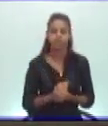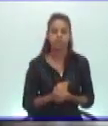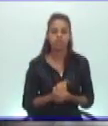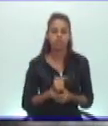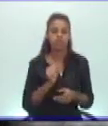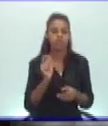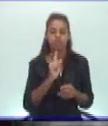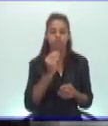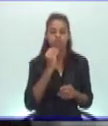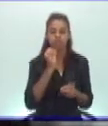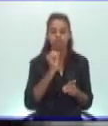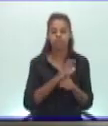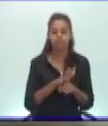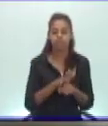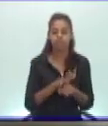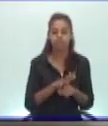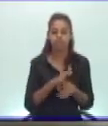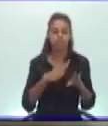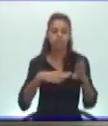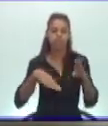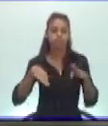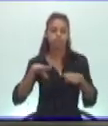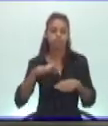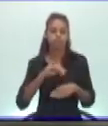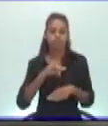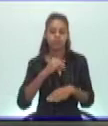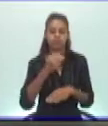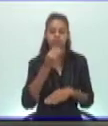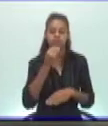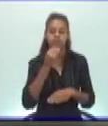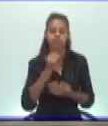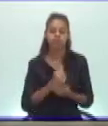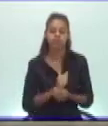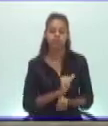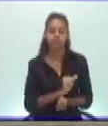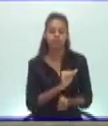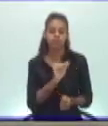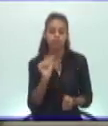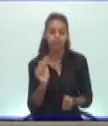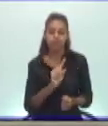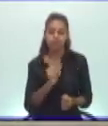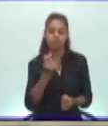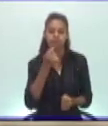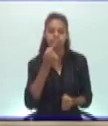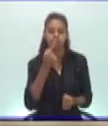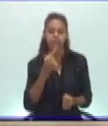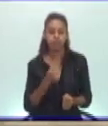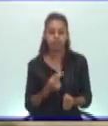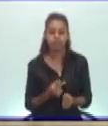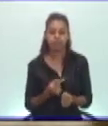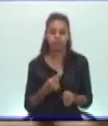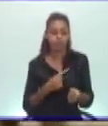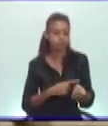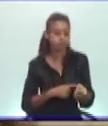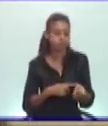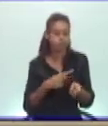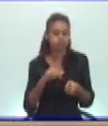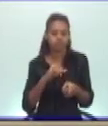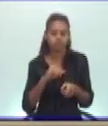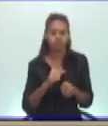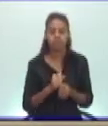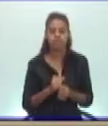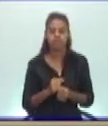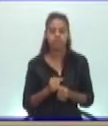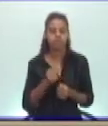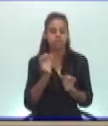Y si uno está consumiendo, superar eso. Lograr la abstinencia, alejarse de las drogas y llevar un estilo de vida sano.